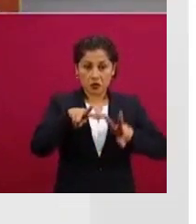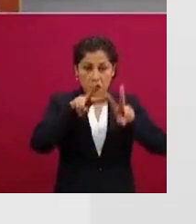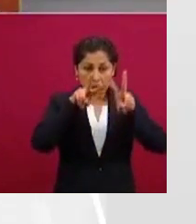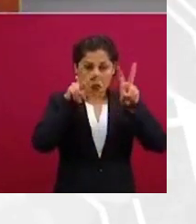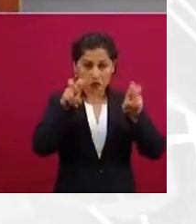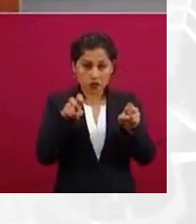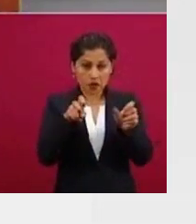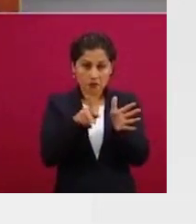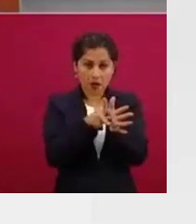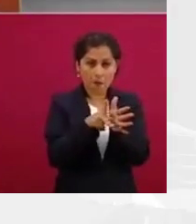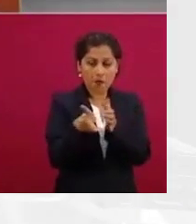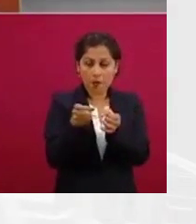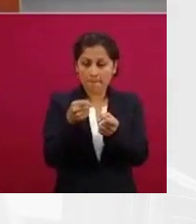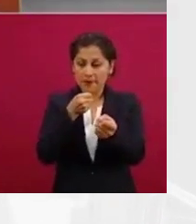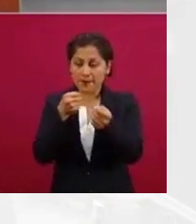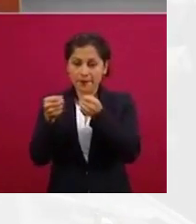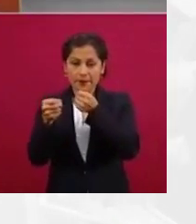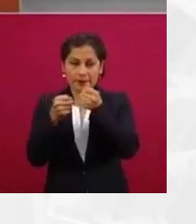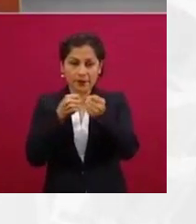¿Soledad?